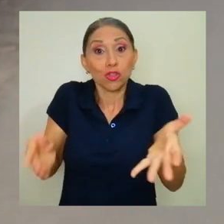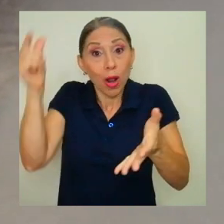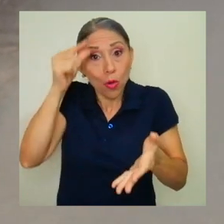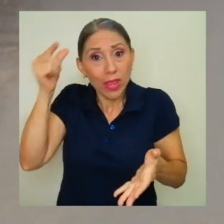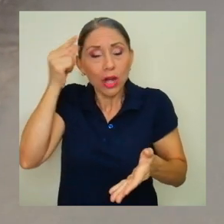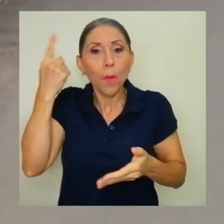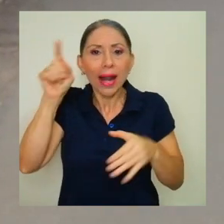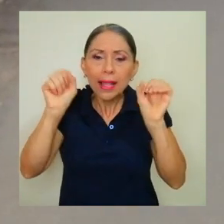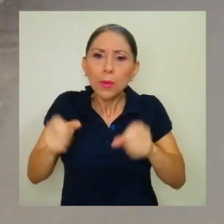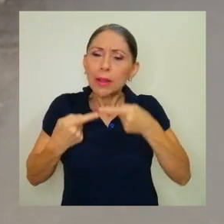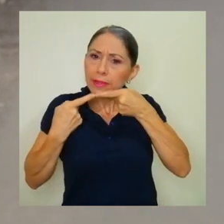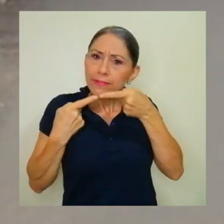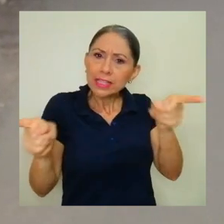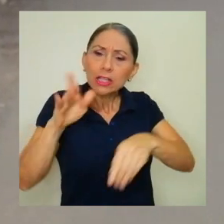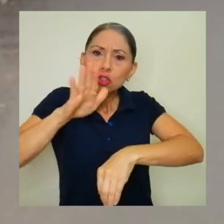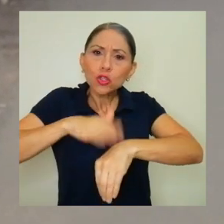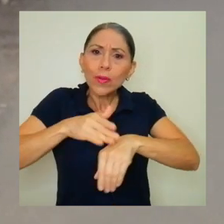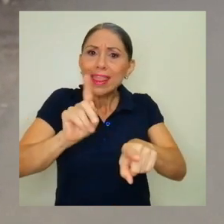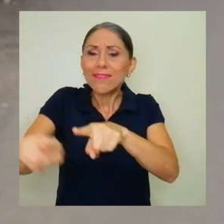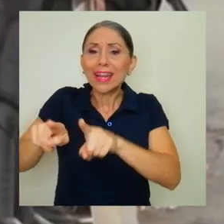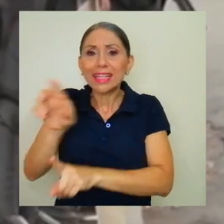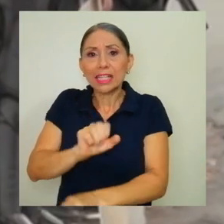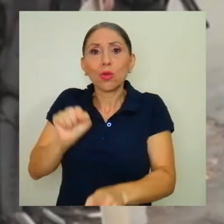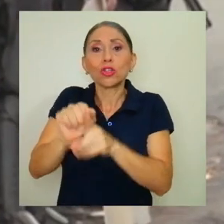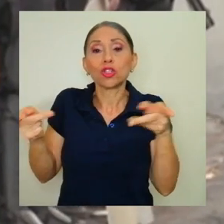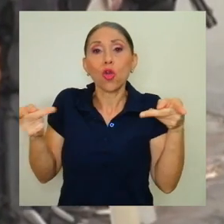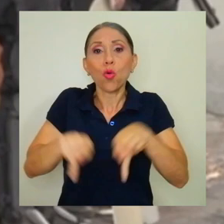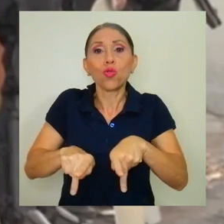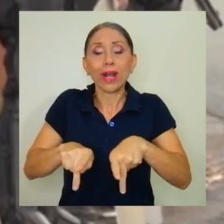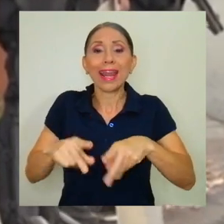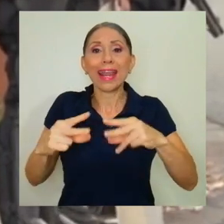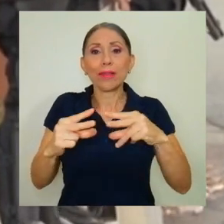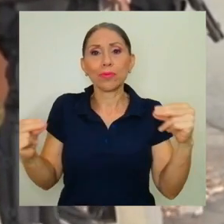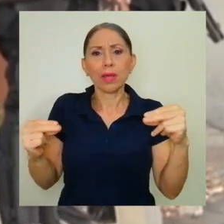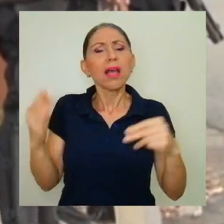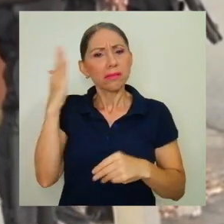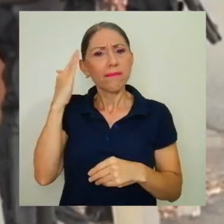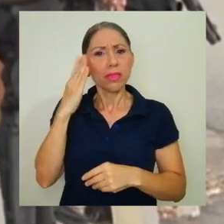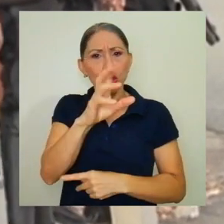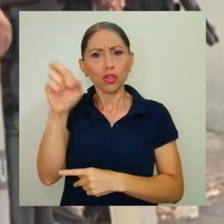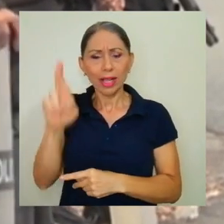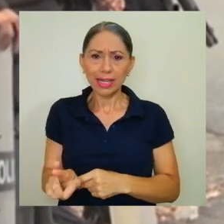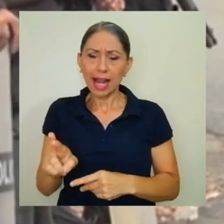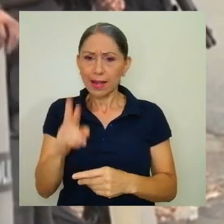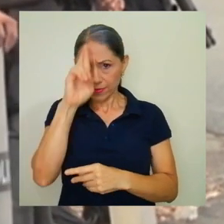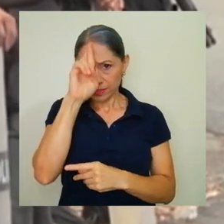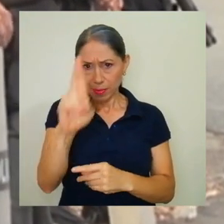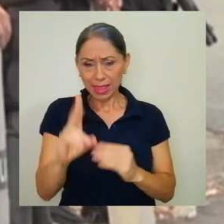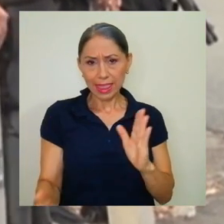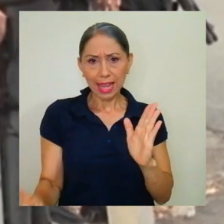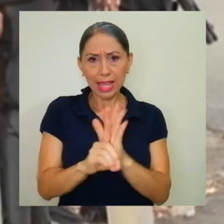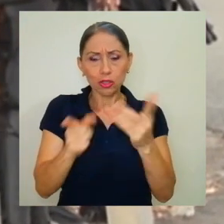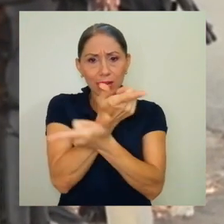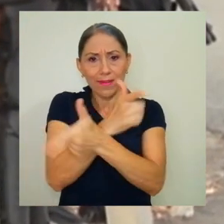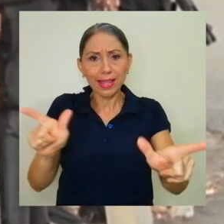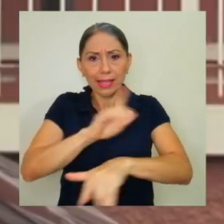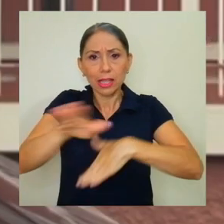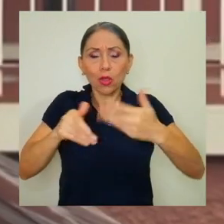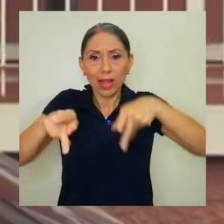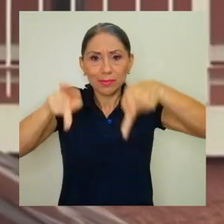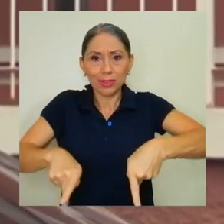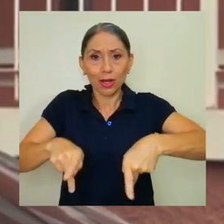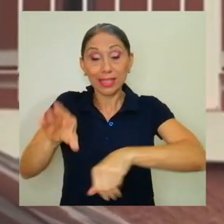manifestarse sobre las situaciones atroces que ocurren en el país vecino, tomando en cuenta que Costa Rica es respetuosa de los derechos y libertades de todas las personas.